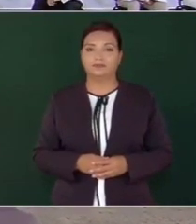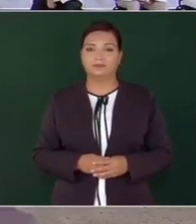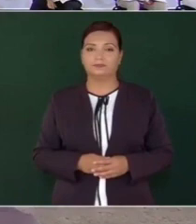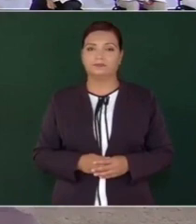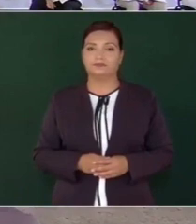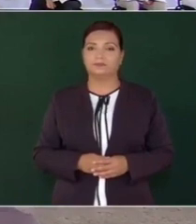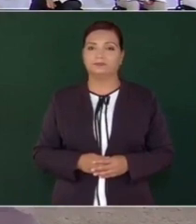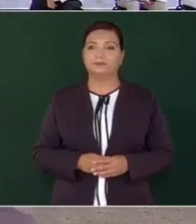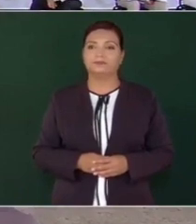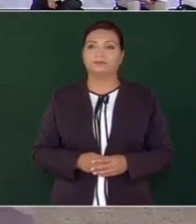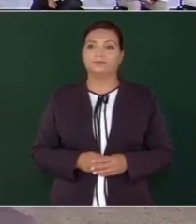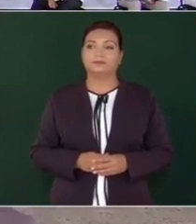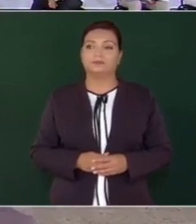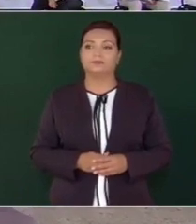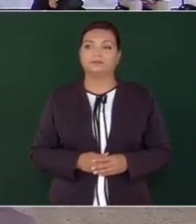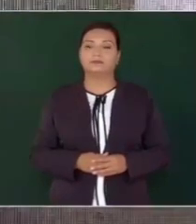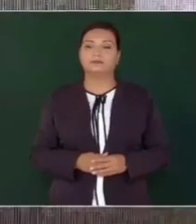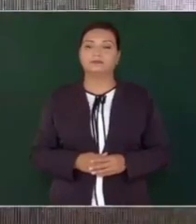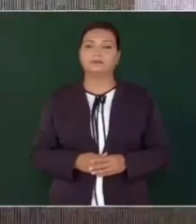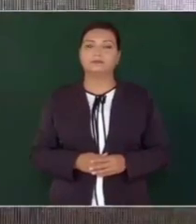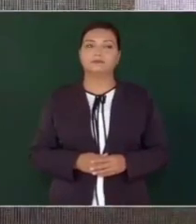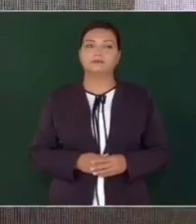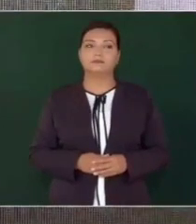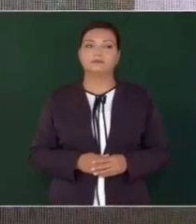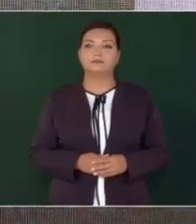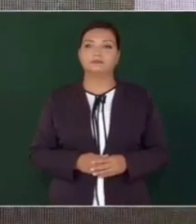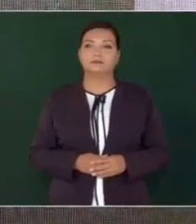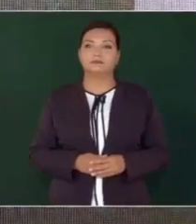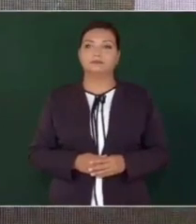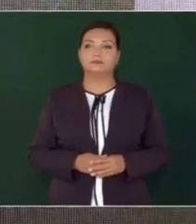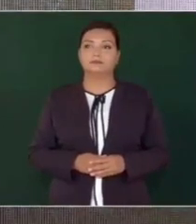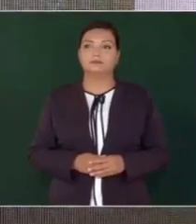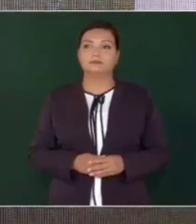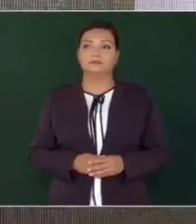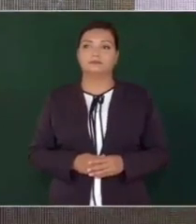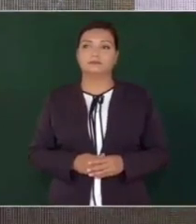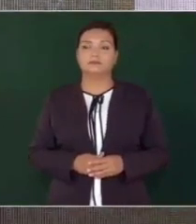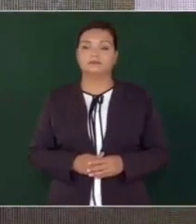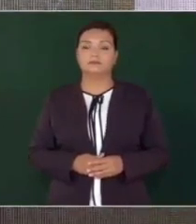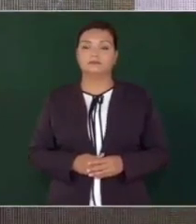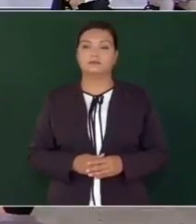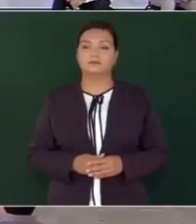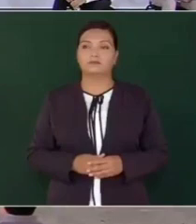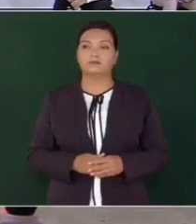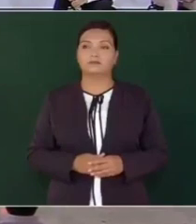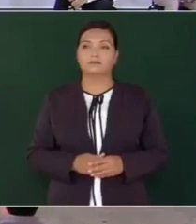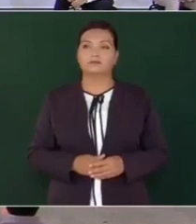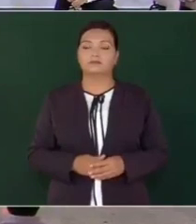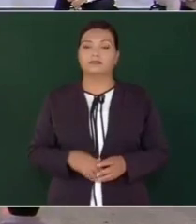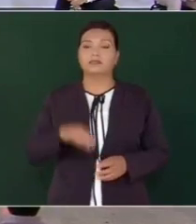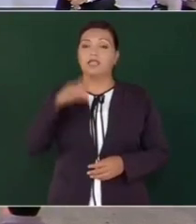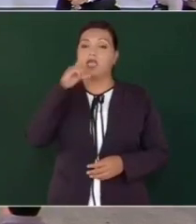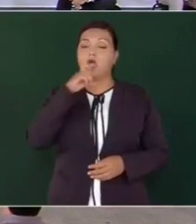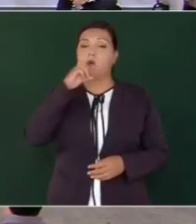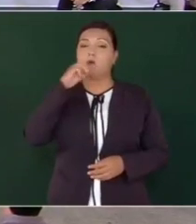¿Cuál es la que se amplía la concesión de Coatzacoalcos a Veracruz? De Medias Aguas,